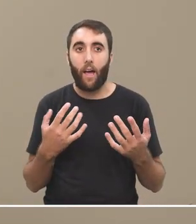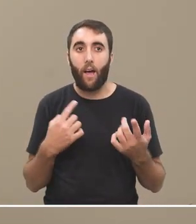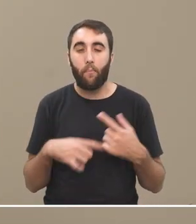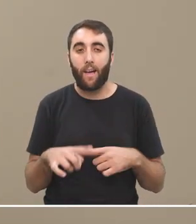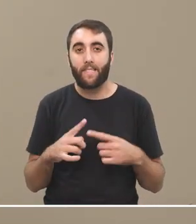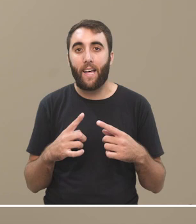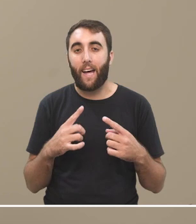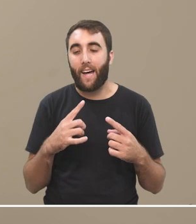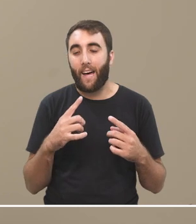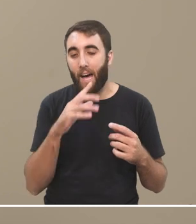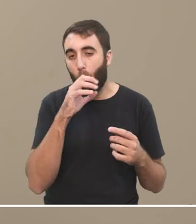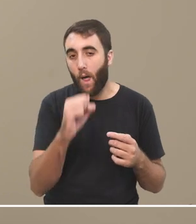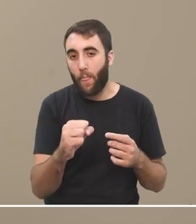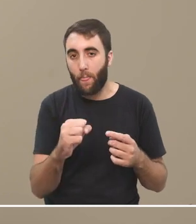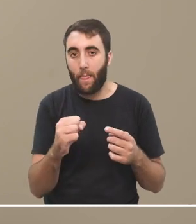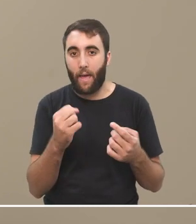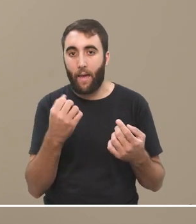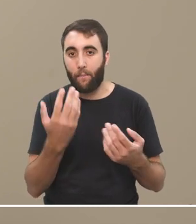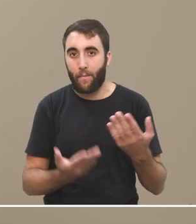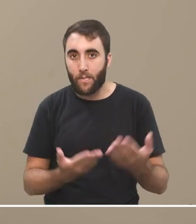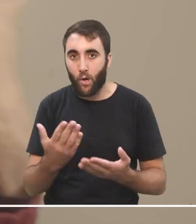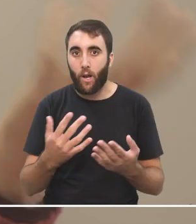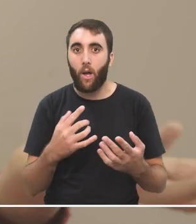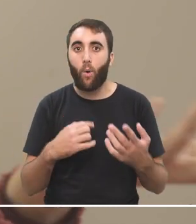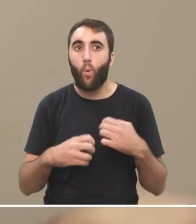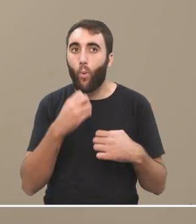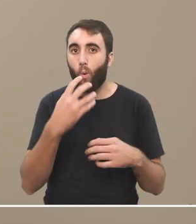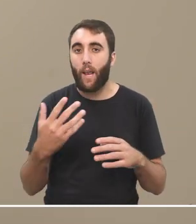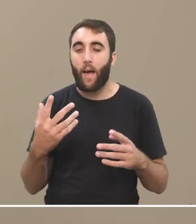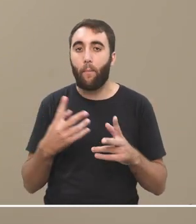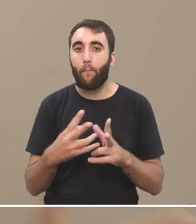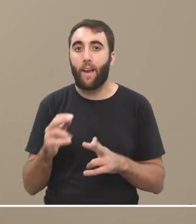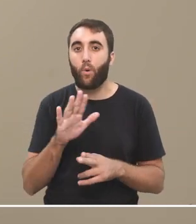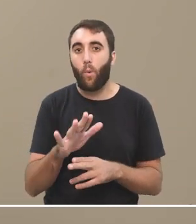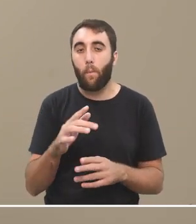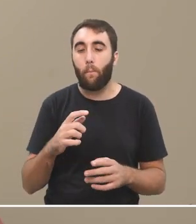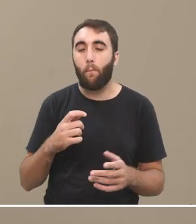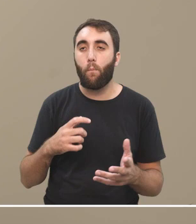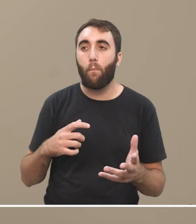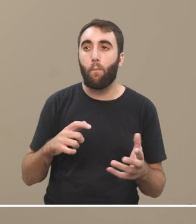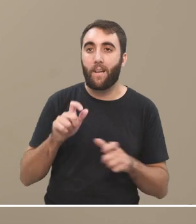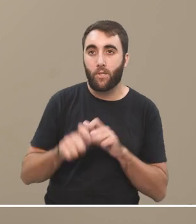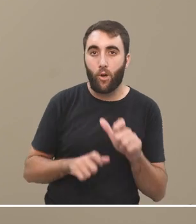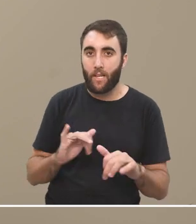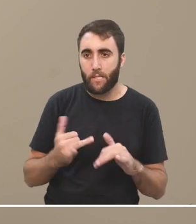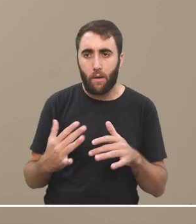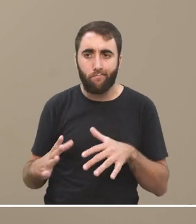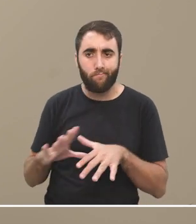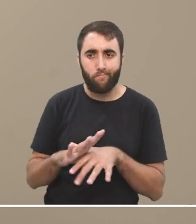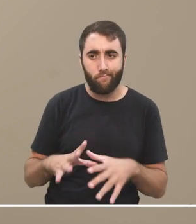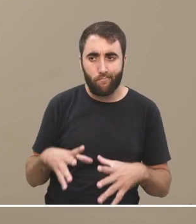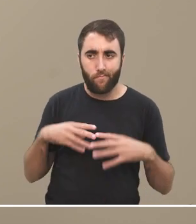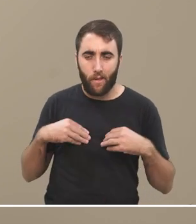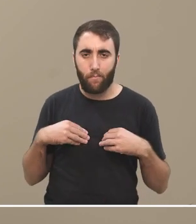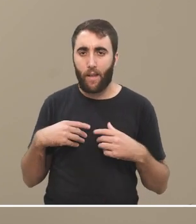más resistencias o menos resistencias, la buena parte de la población global se ha compatibilizado con estos dispositivos en los últimos